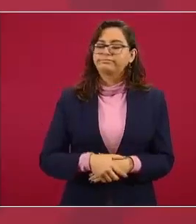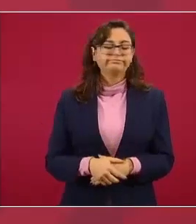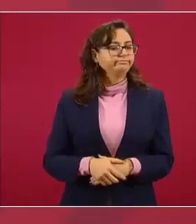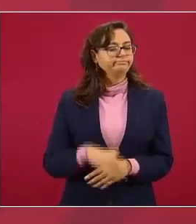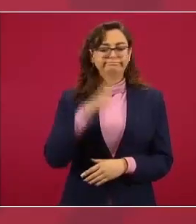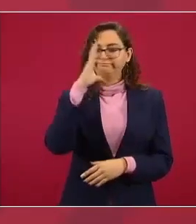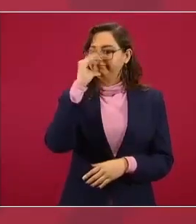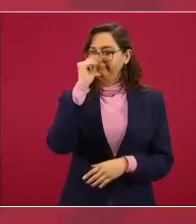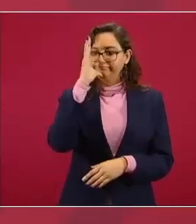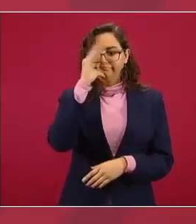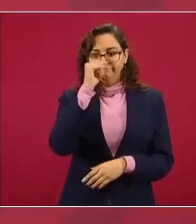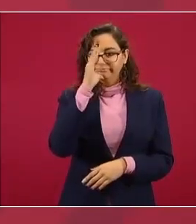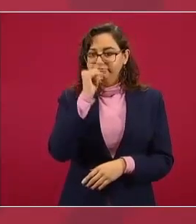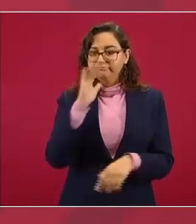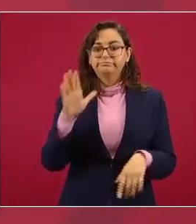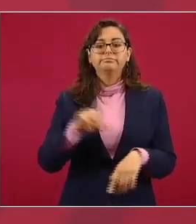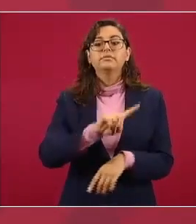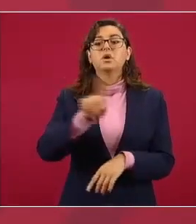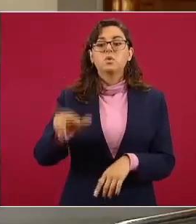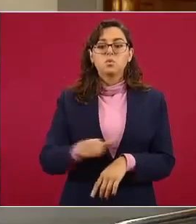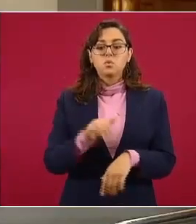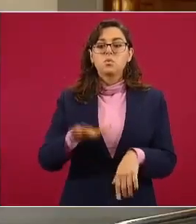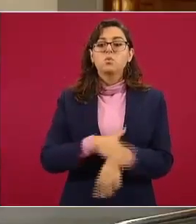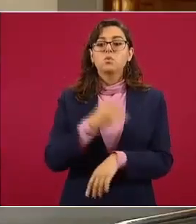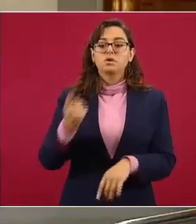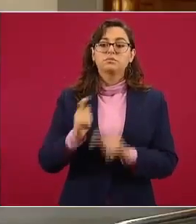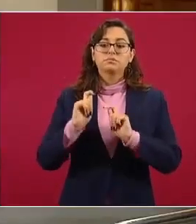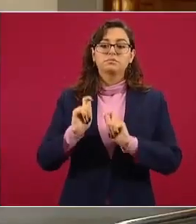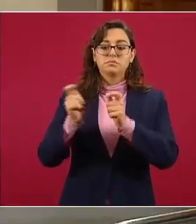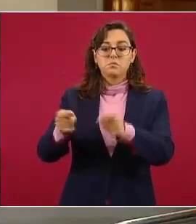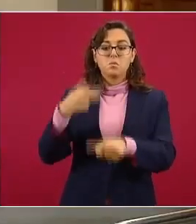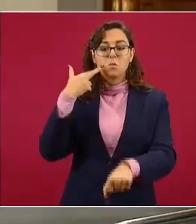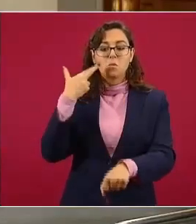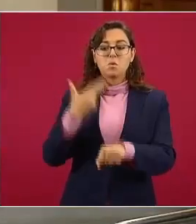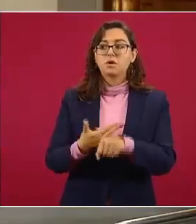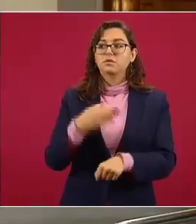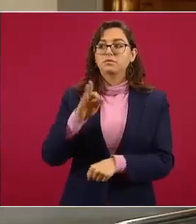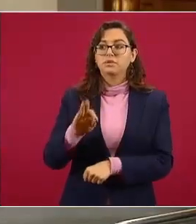corresponde a la fiscalía que es autónoma